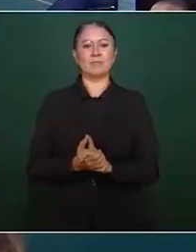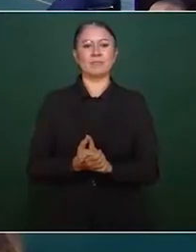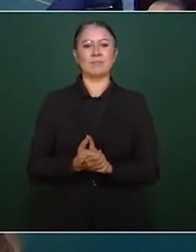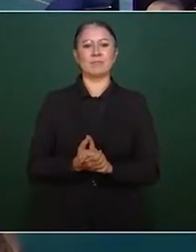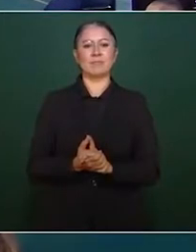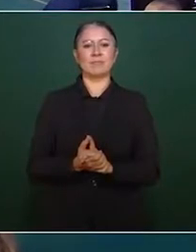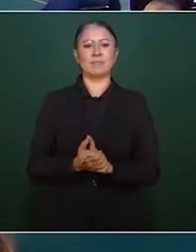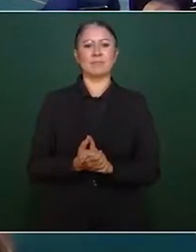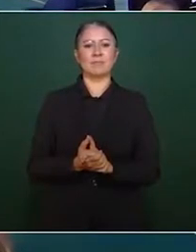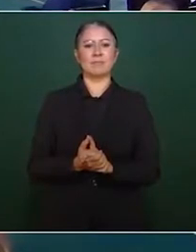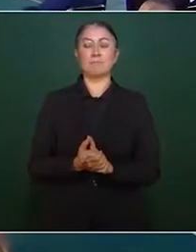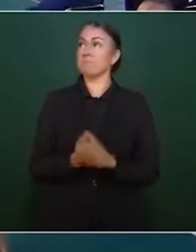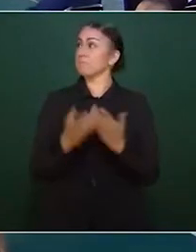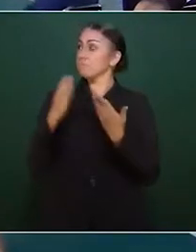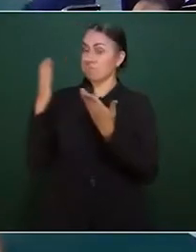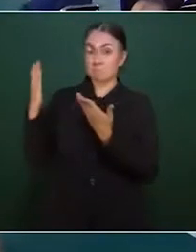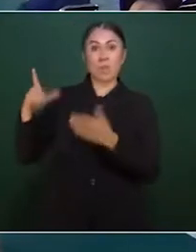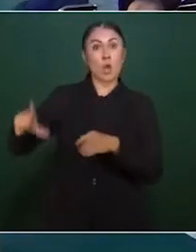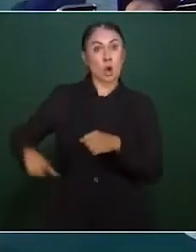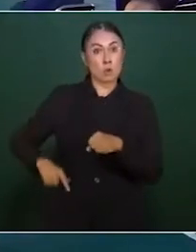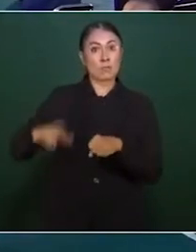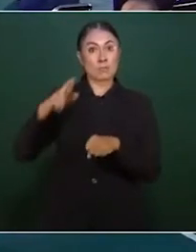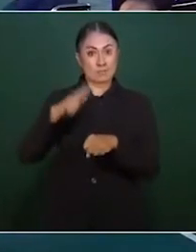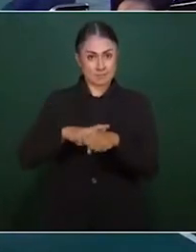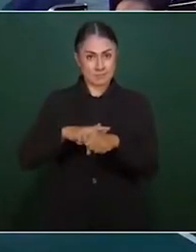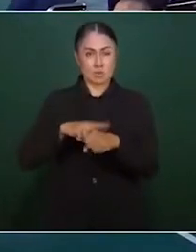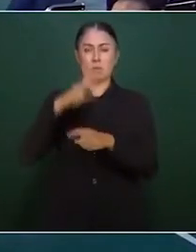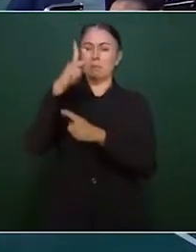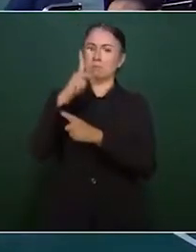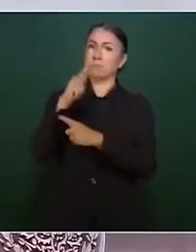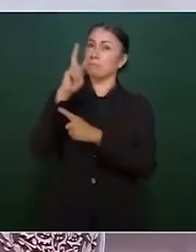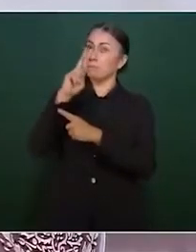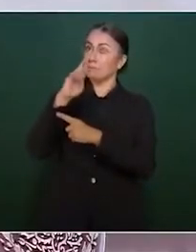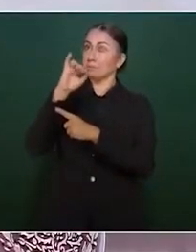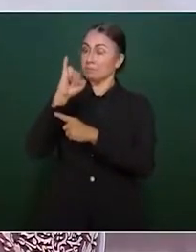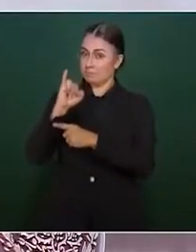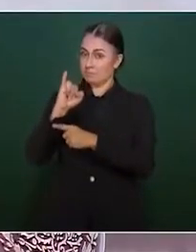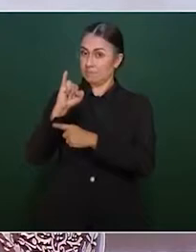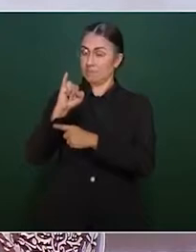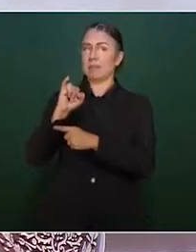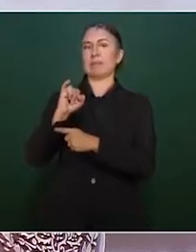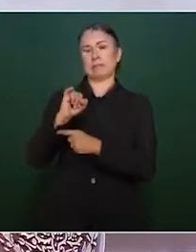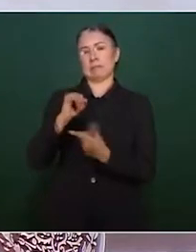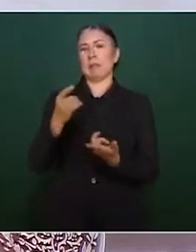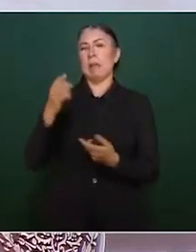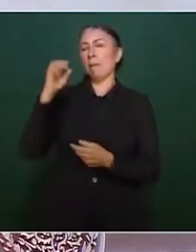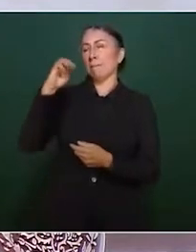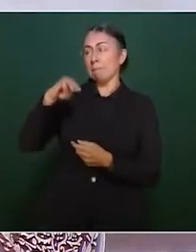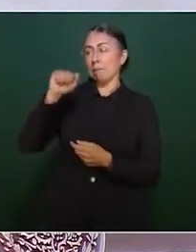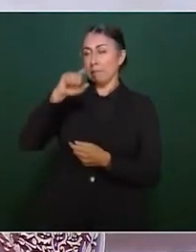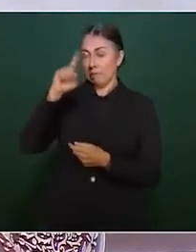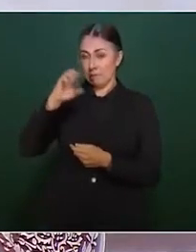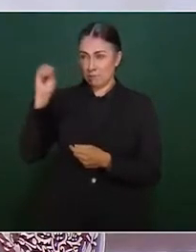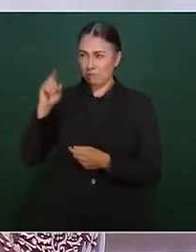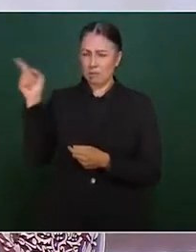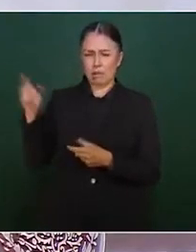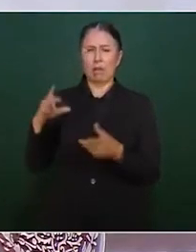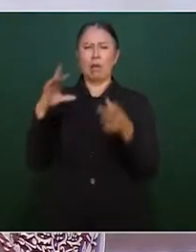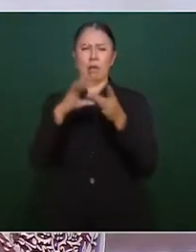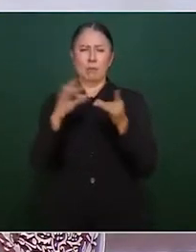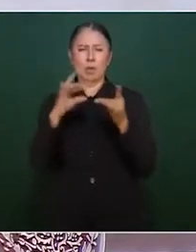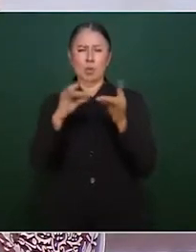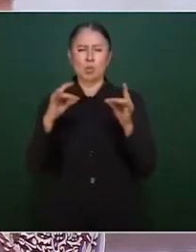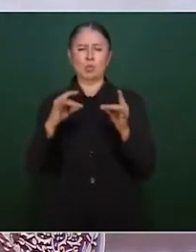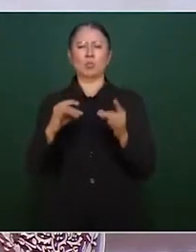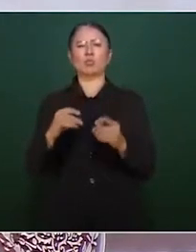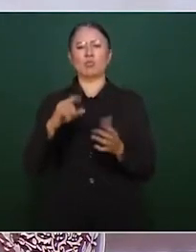Bueno, además el gobernador del Partido Revolucionario Institucional, Alfredo del Mazo, publicó en Twitter, supervisamos las